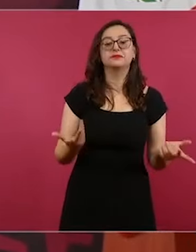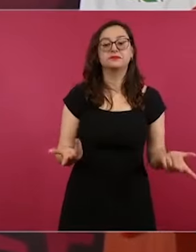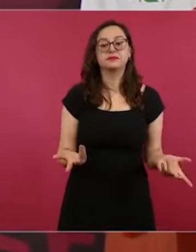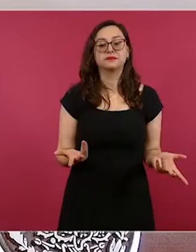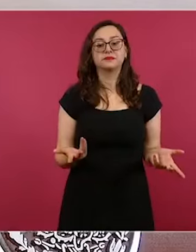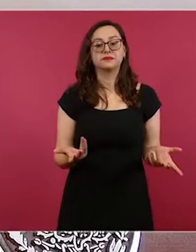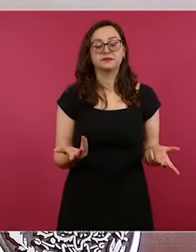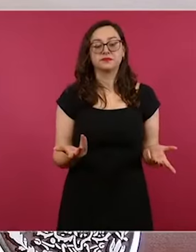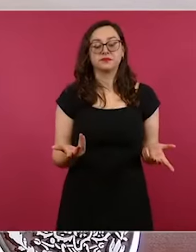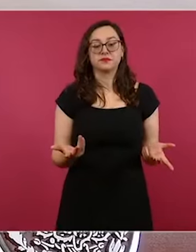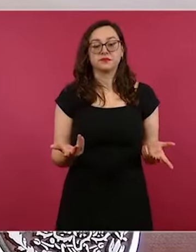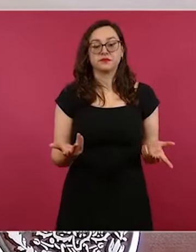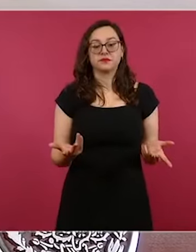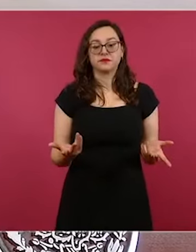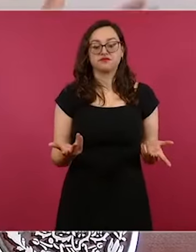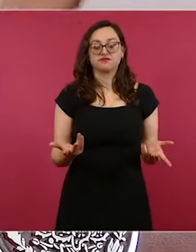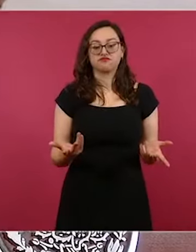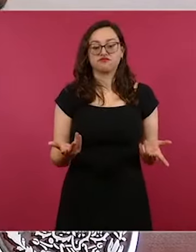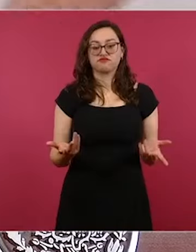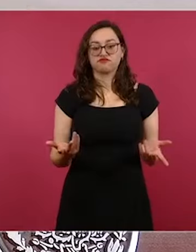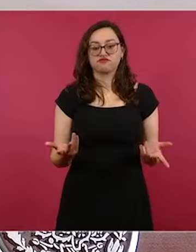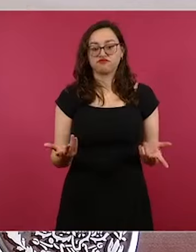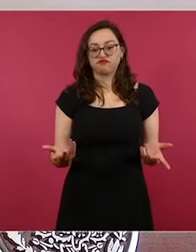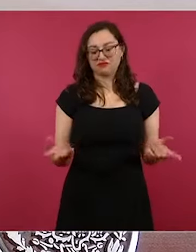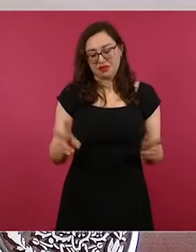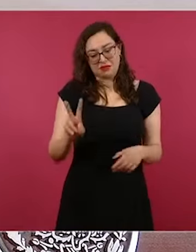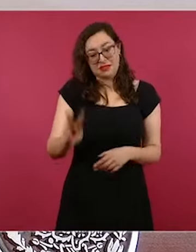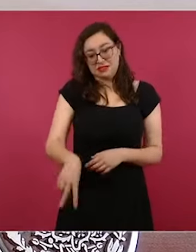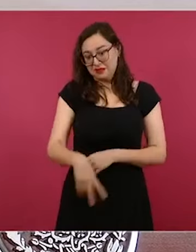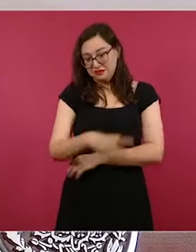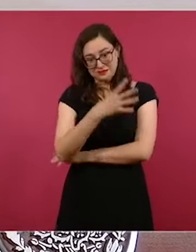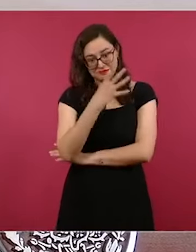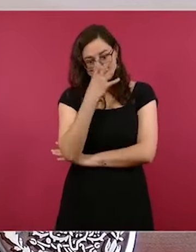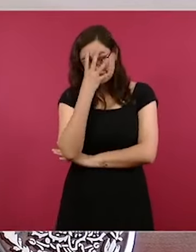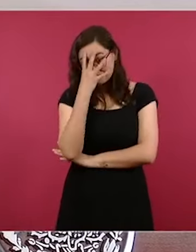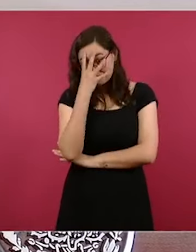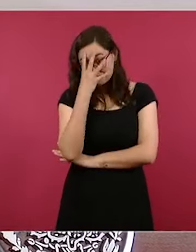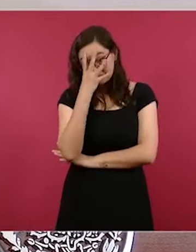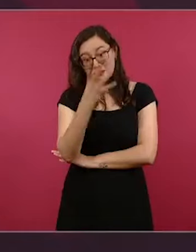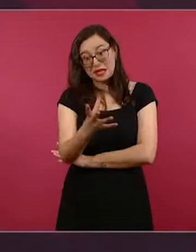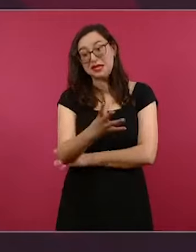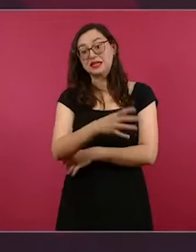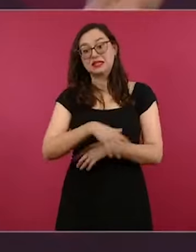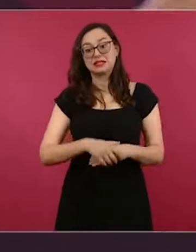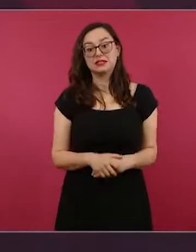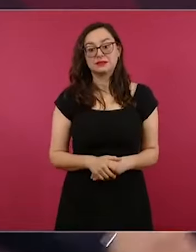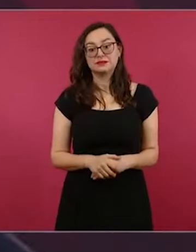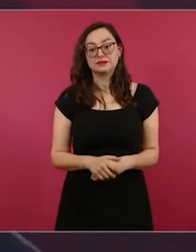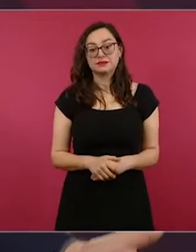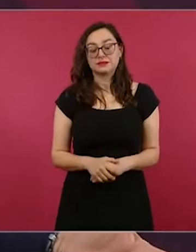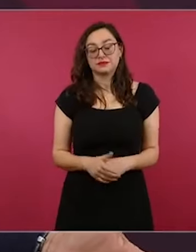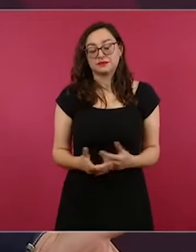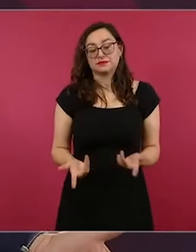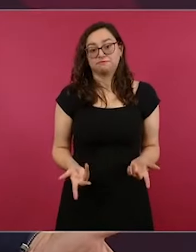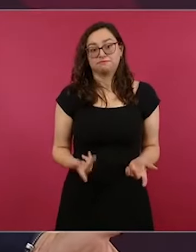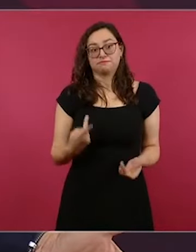una señora, da hasta pena, pero también